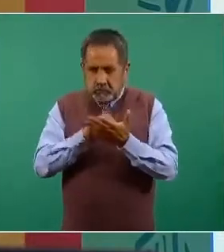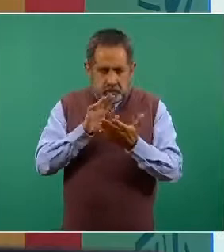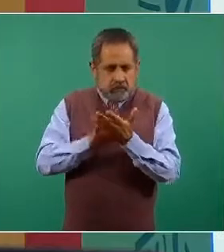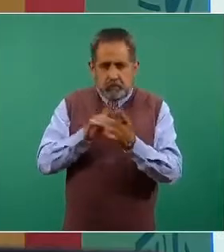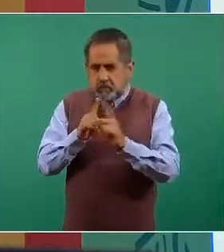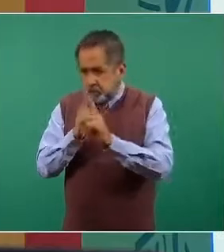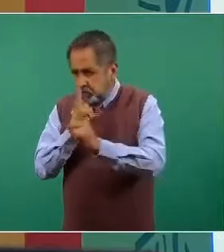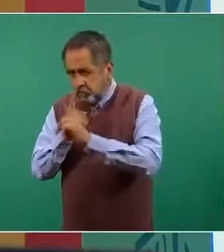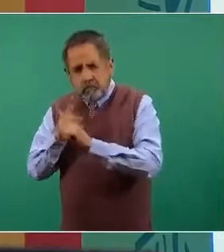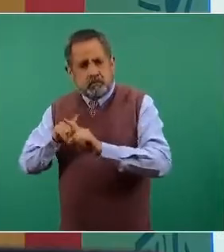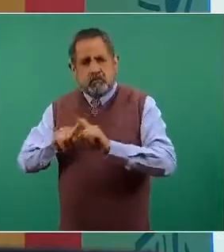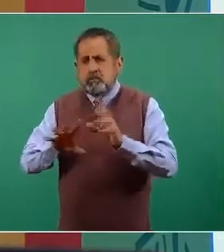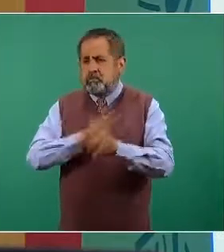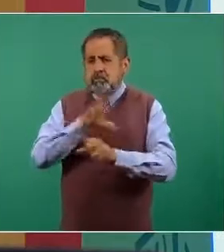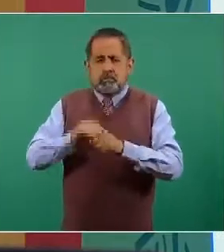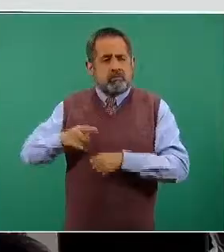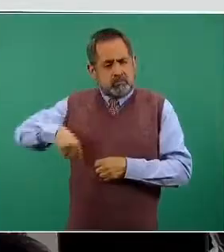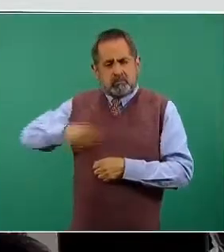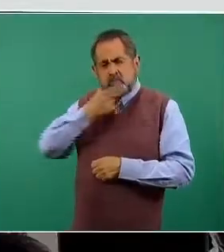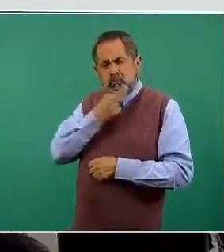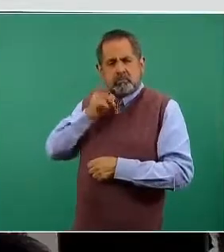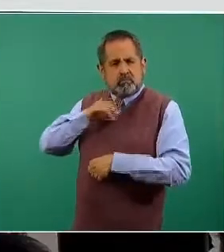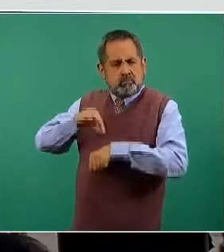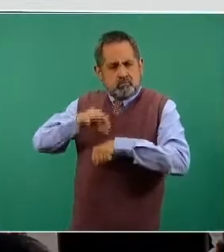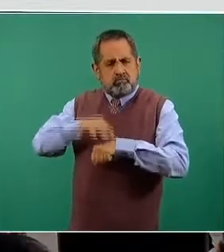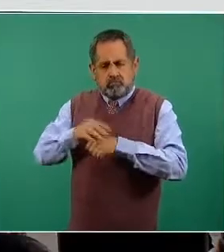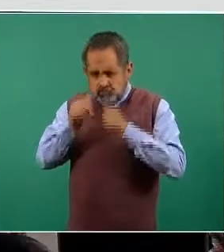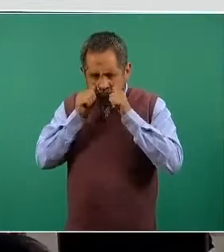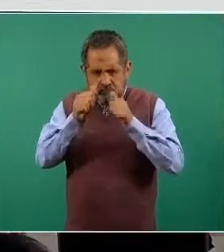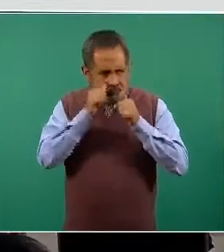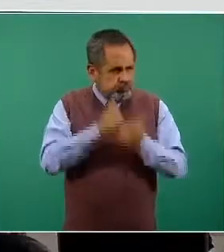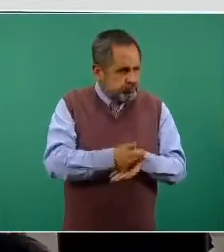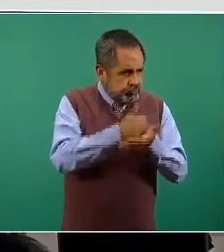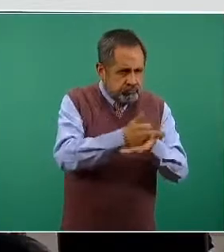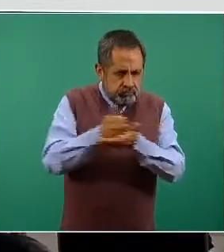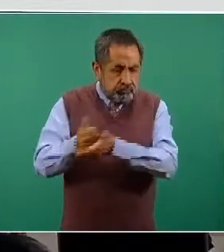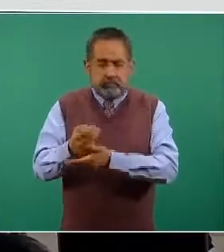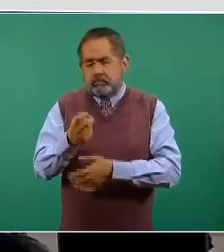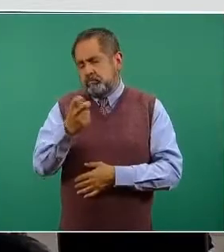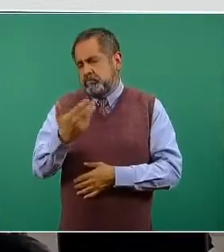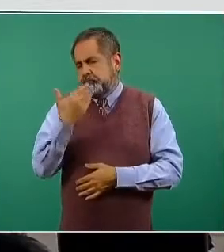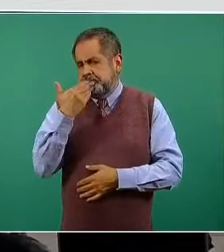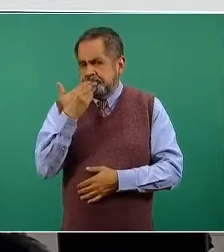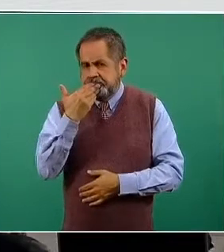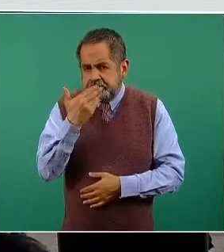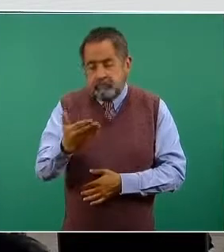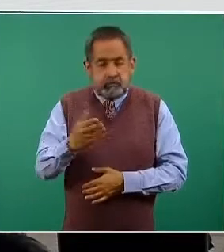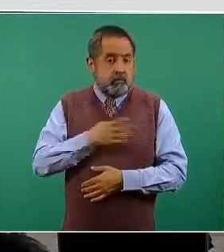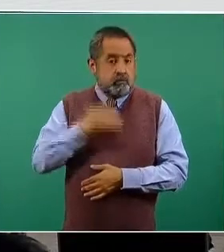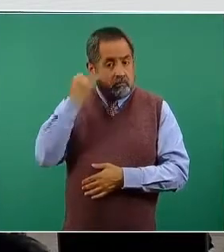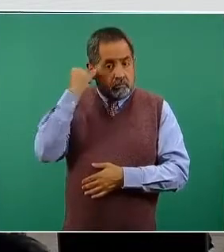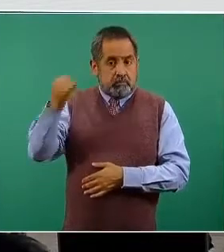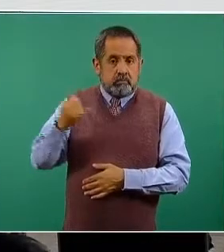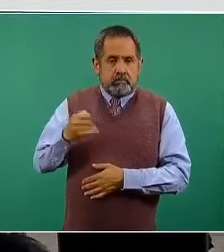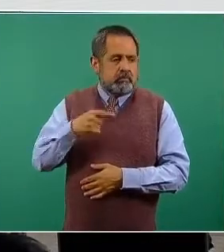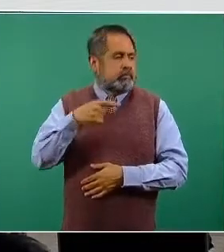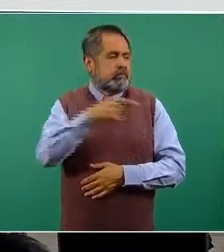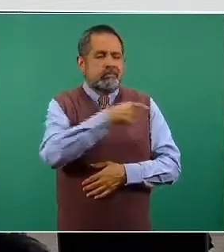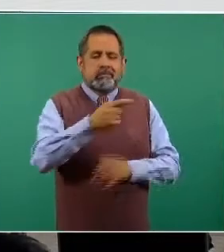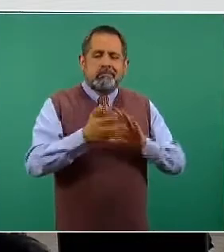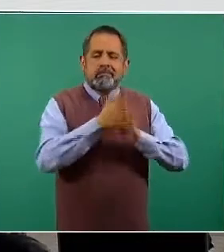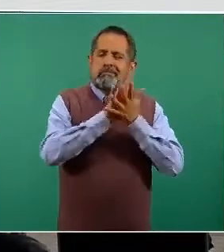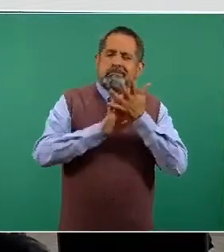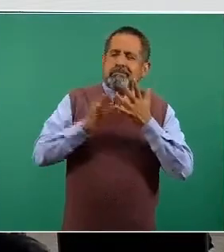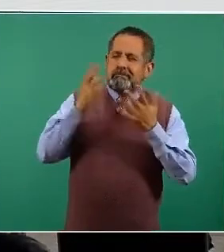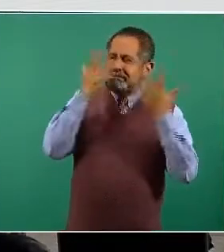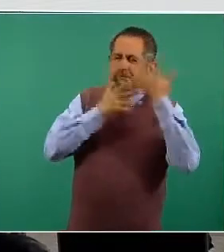triage. Este lo hacen médicas y médicos. También otra importante idea que se ha distorsionado es la